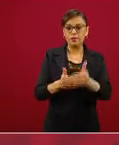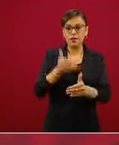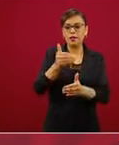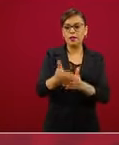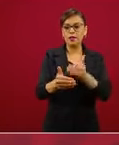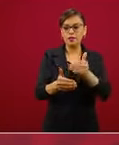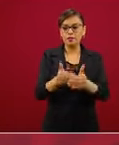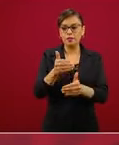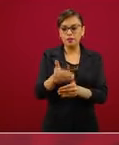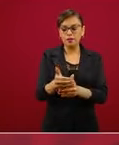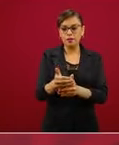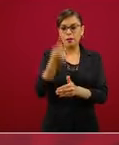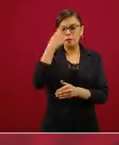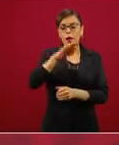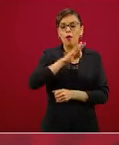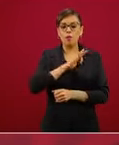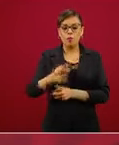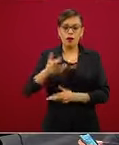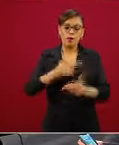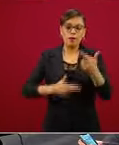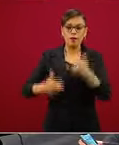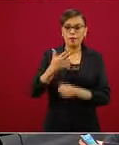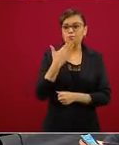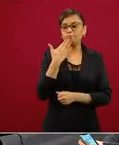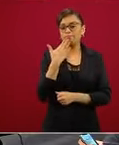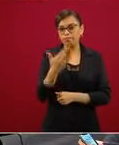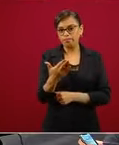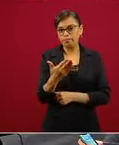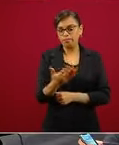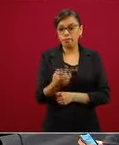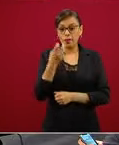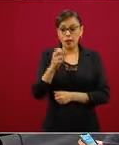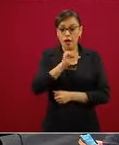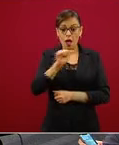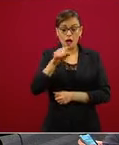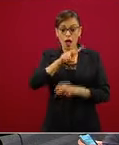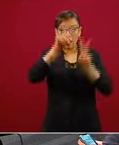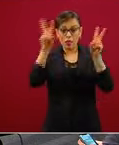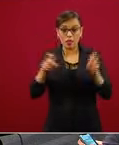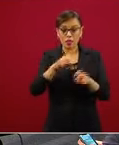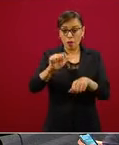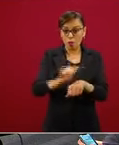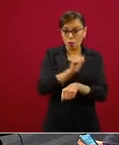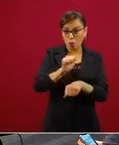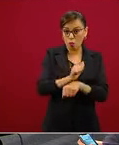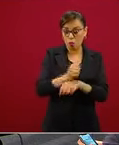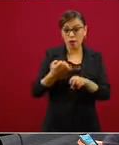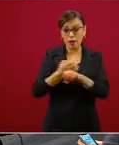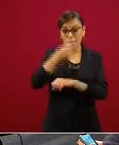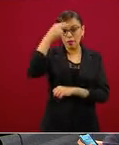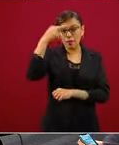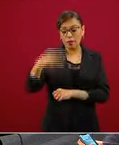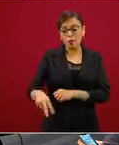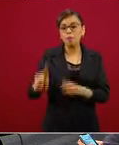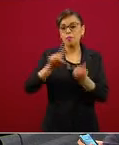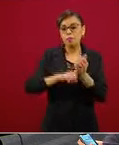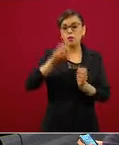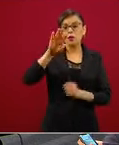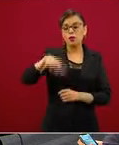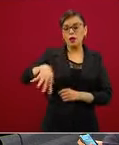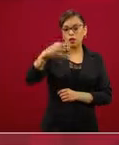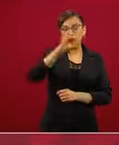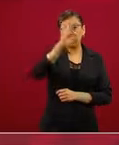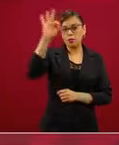esta reactivación económica. En el caso de la industria automotriz, el Estado de México representa el 14 por ciento de la industria automotriz